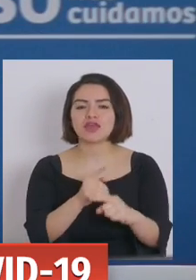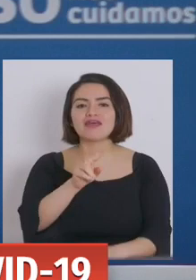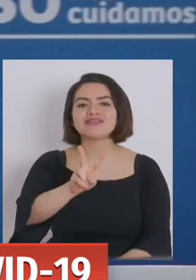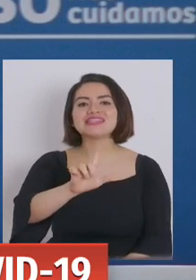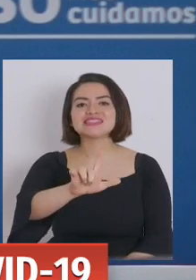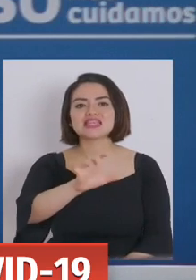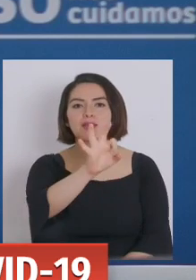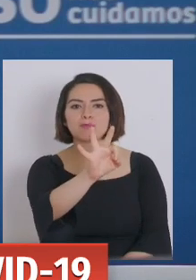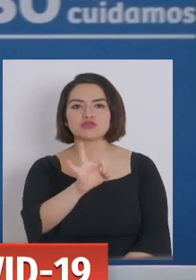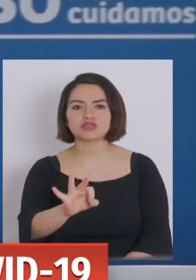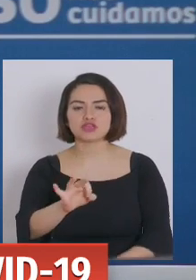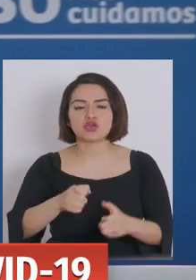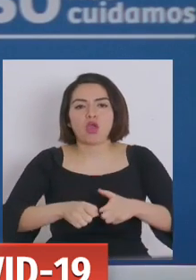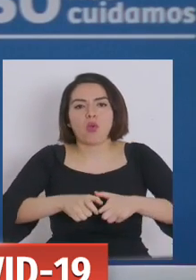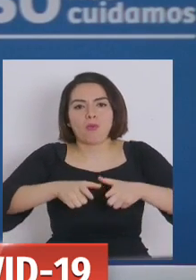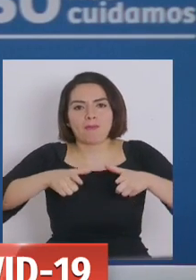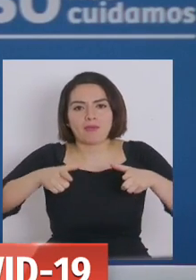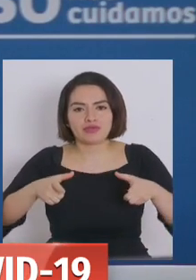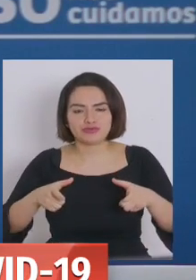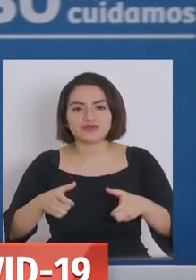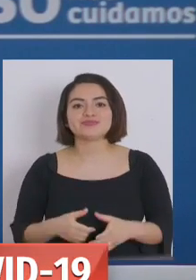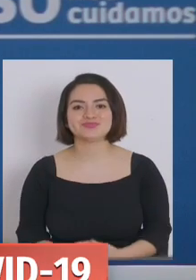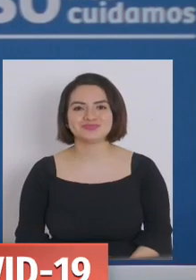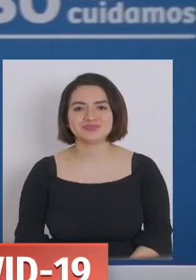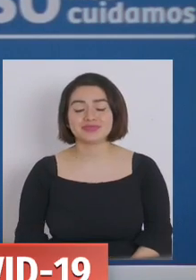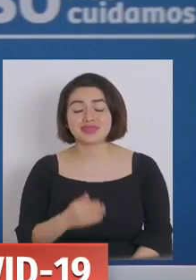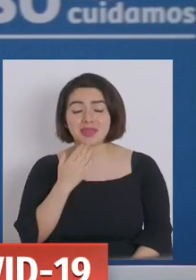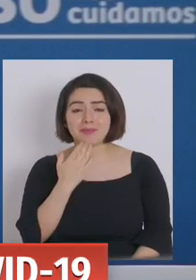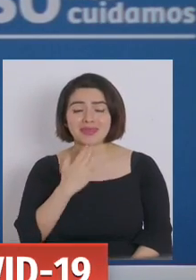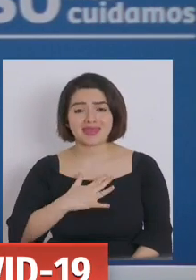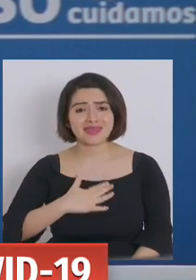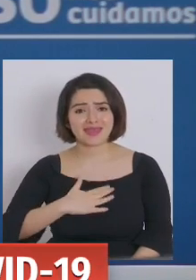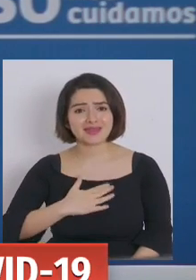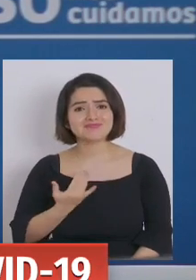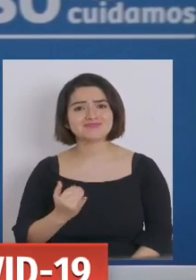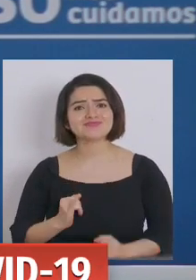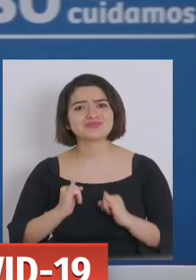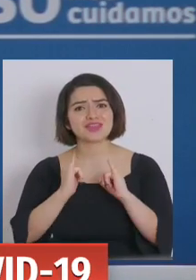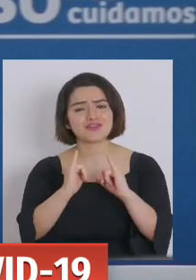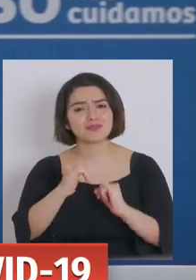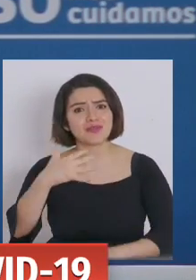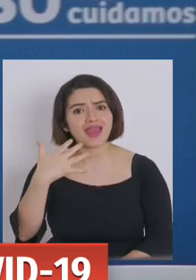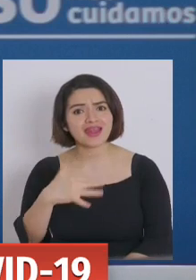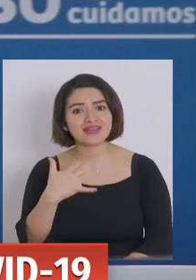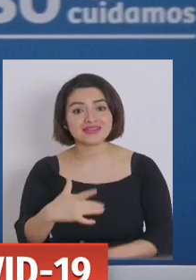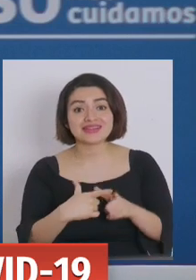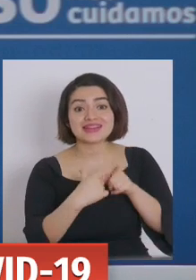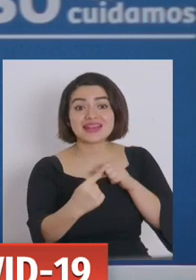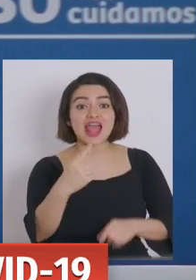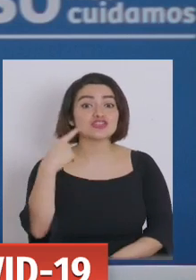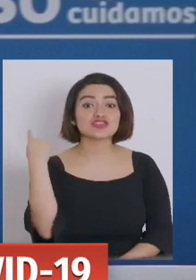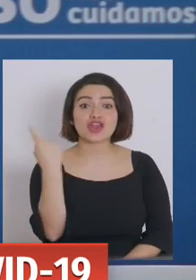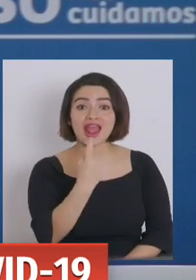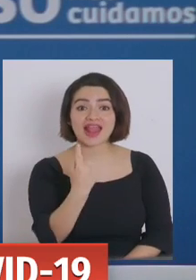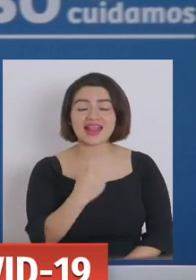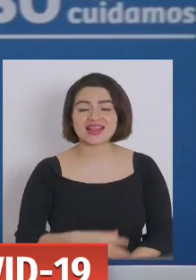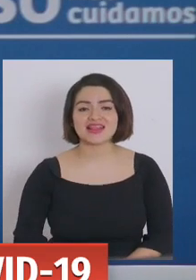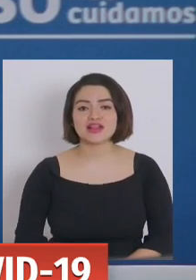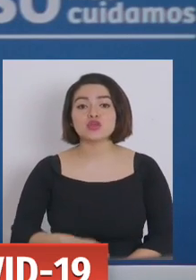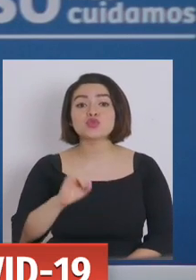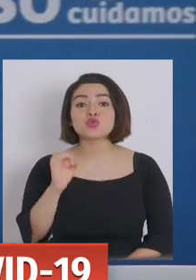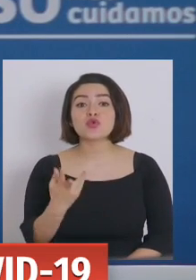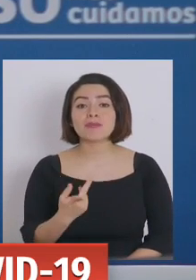% de aumento. Y quiero destacar también que a nivel nacional, la cantidad de